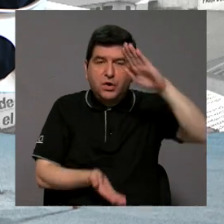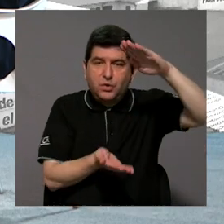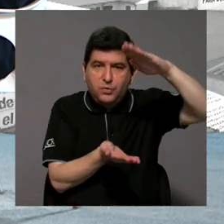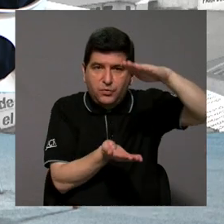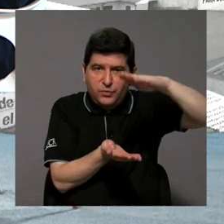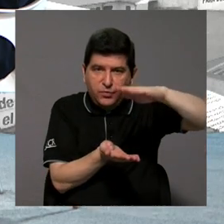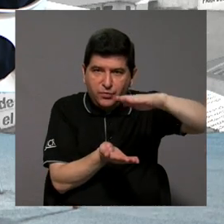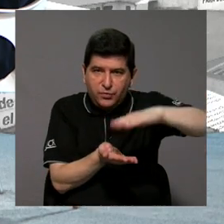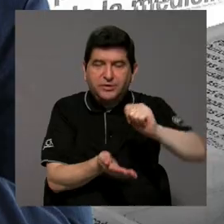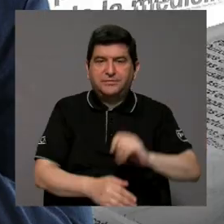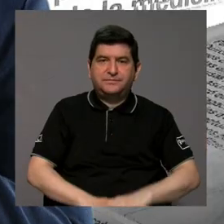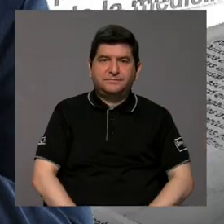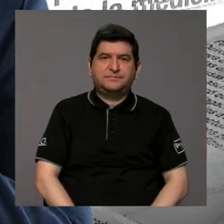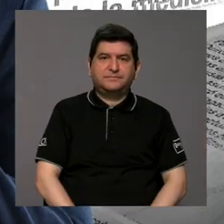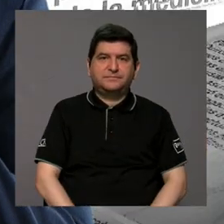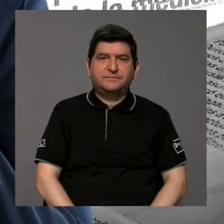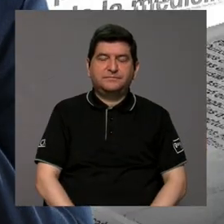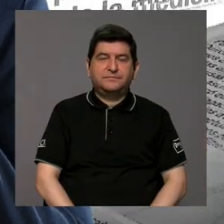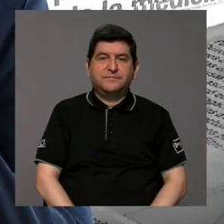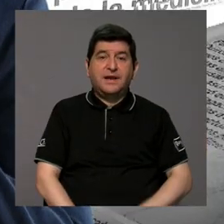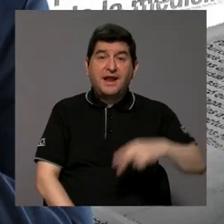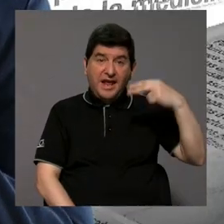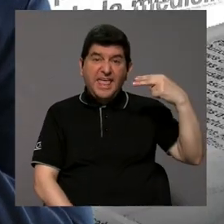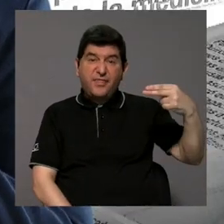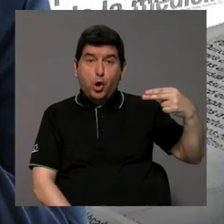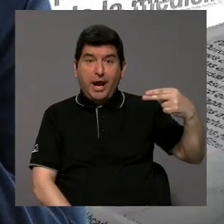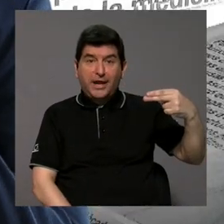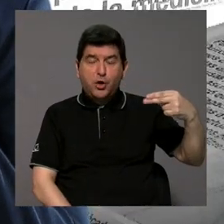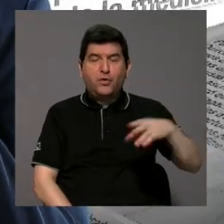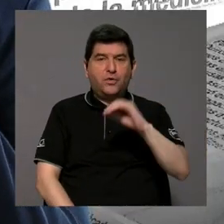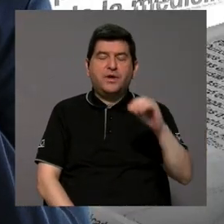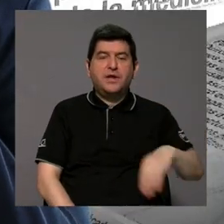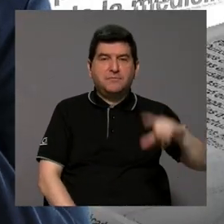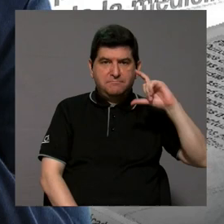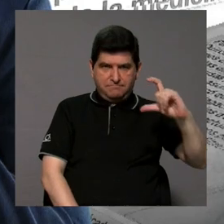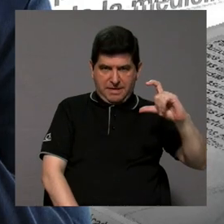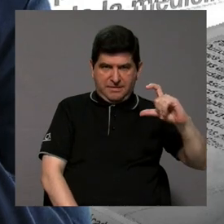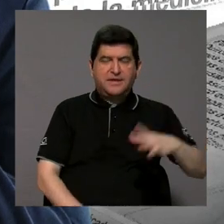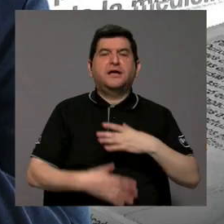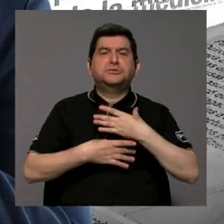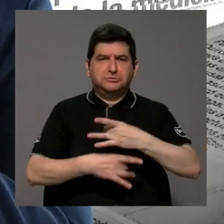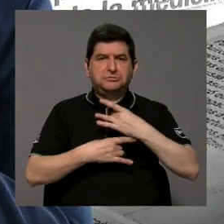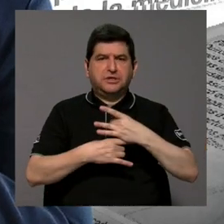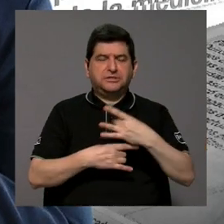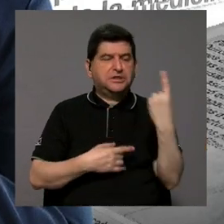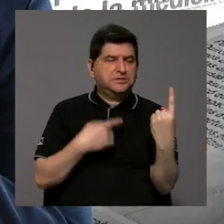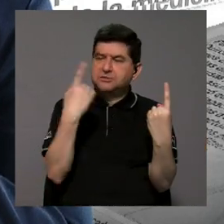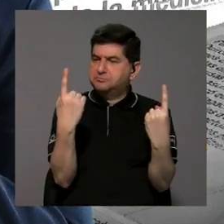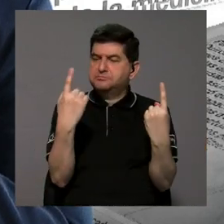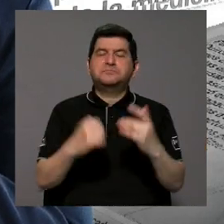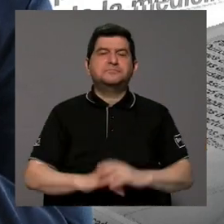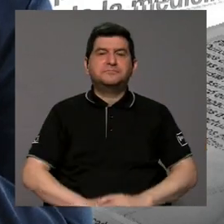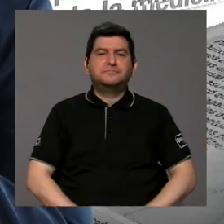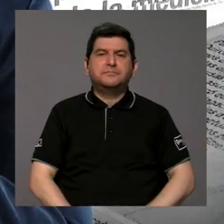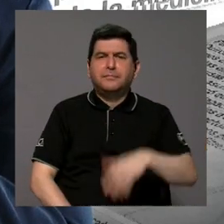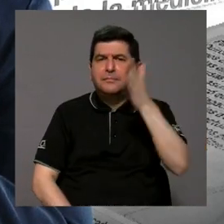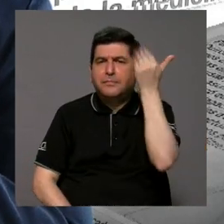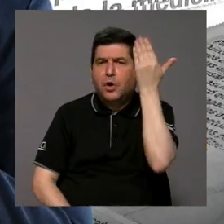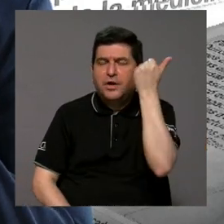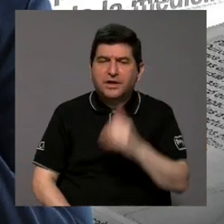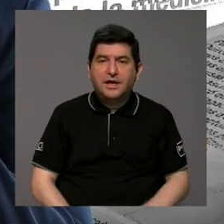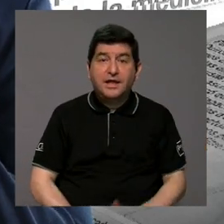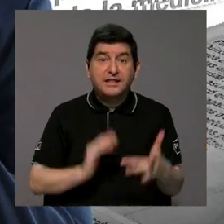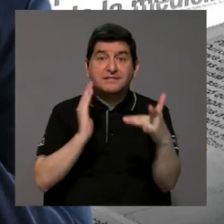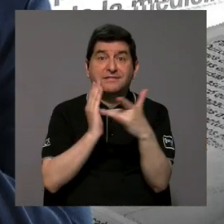disminuyendo el hidrógeno y las baterías es interesante porque justamente